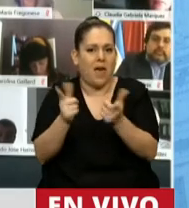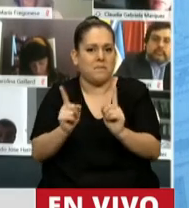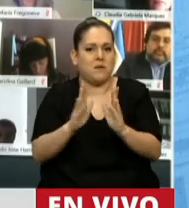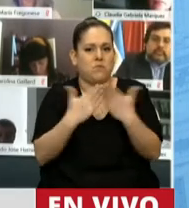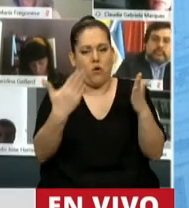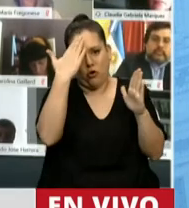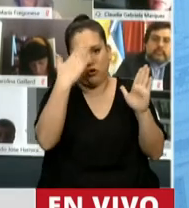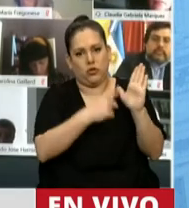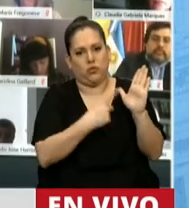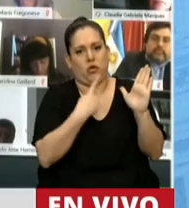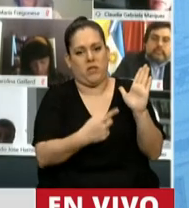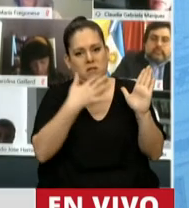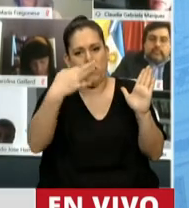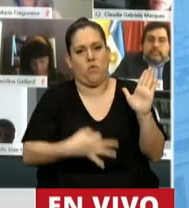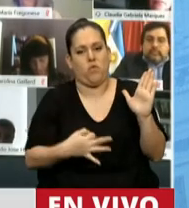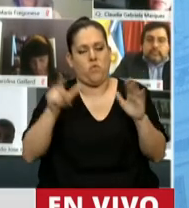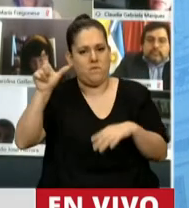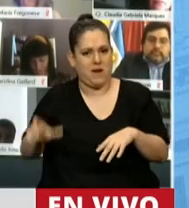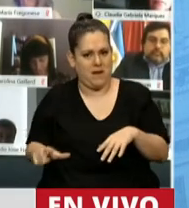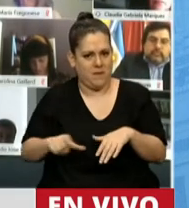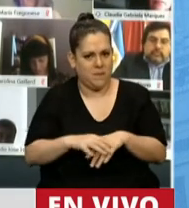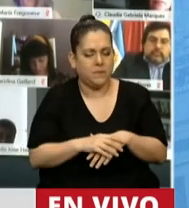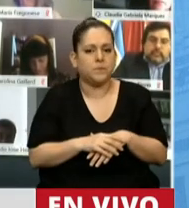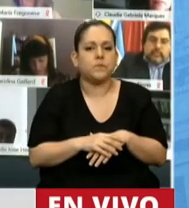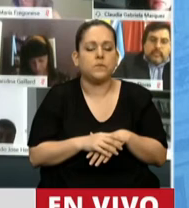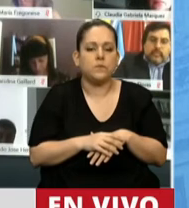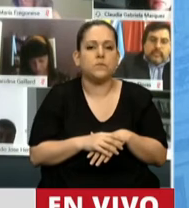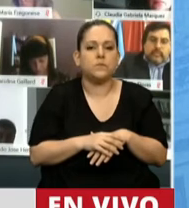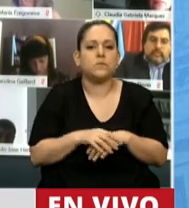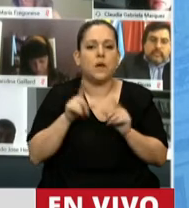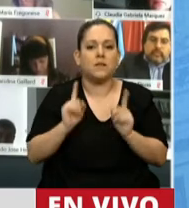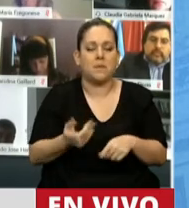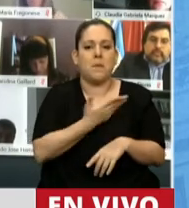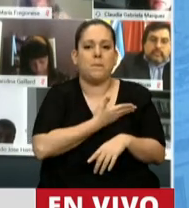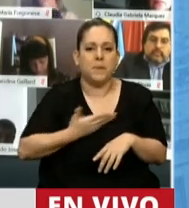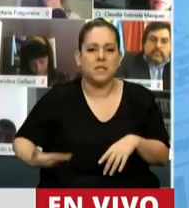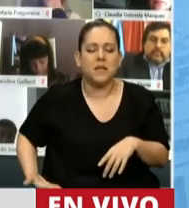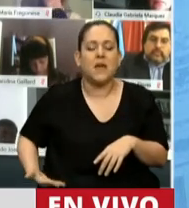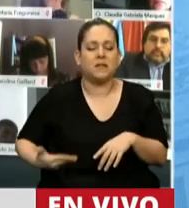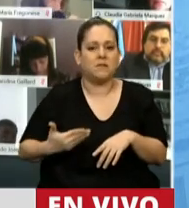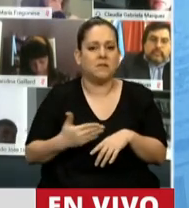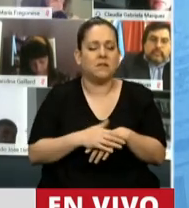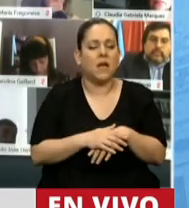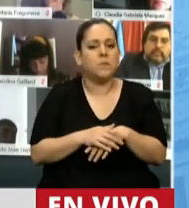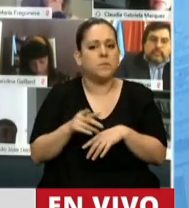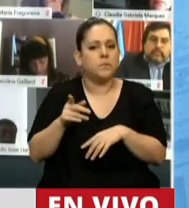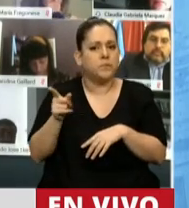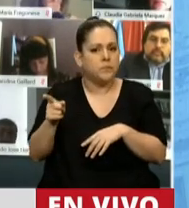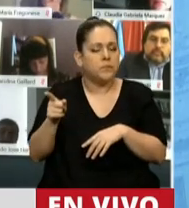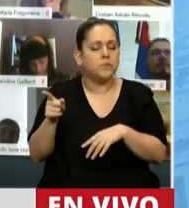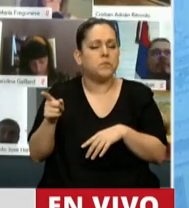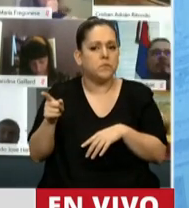Constitución. Además, el presidente Illa tuvo la virtud